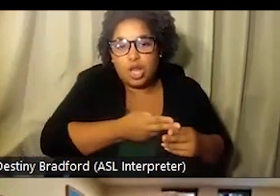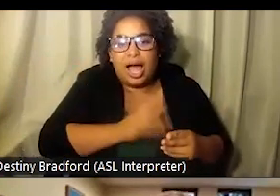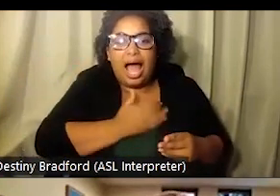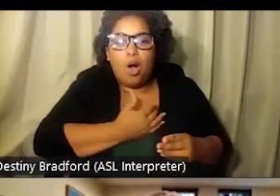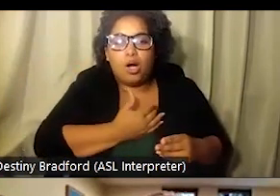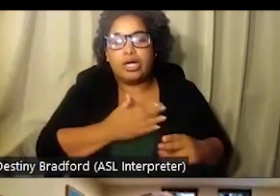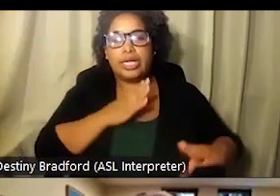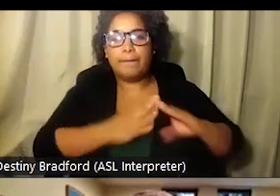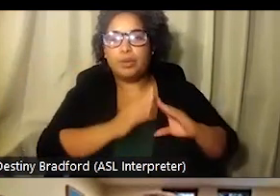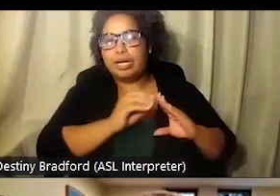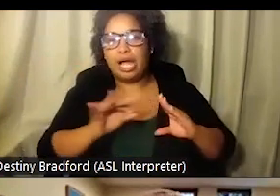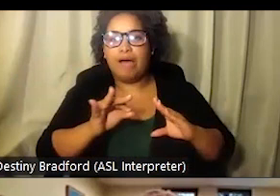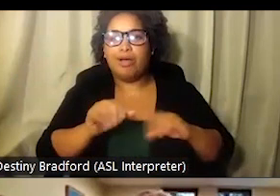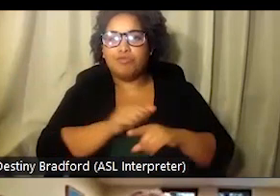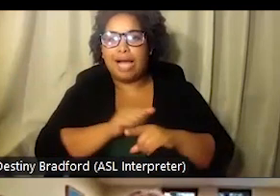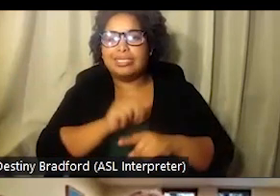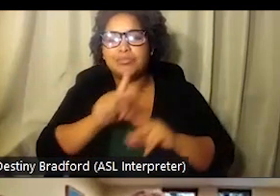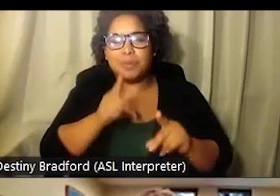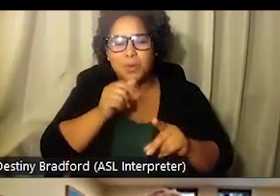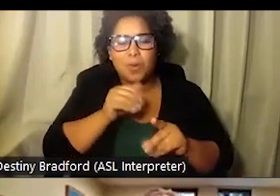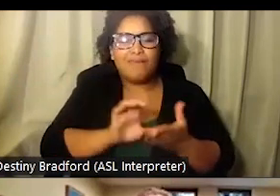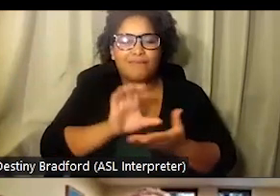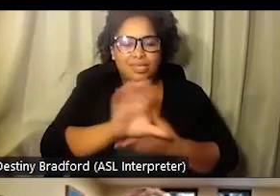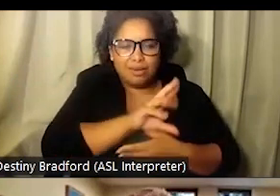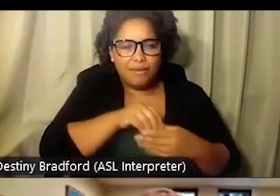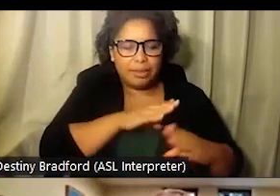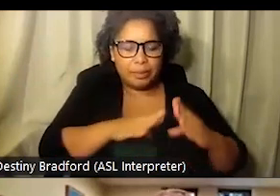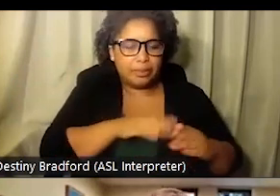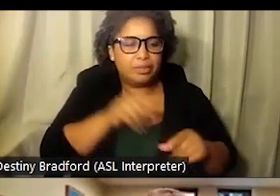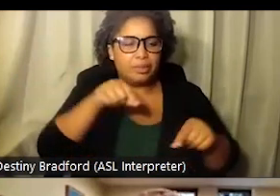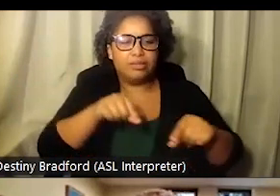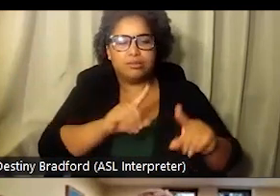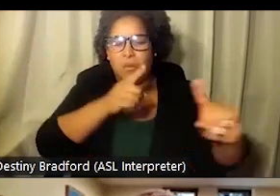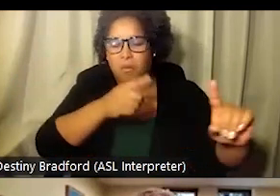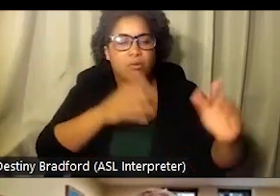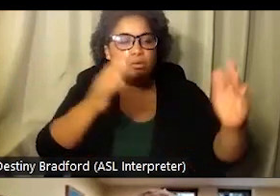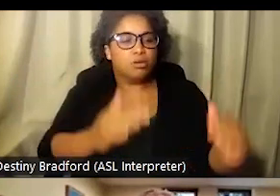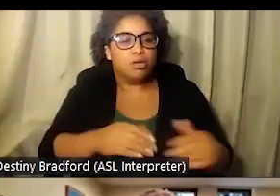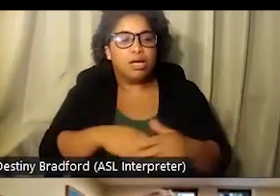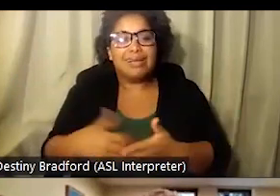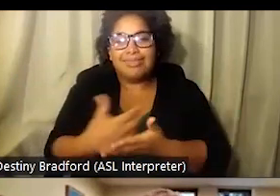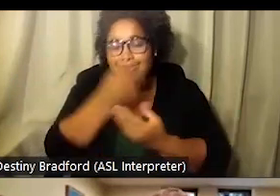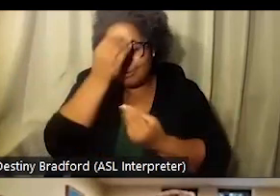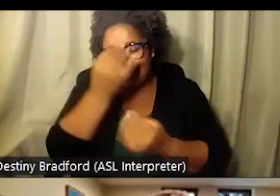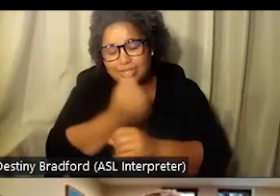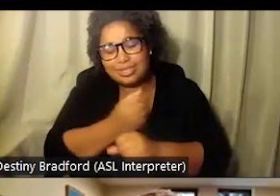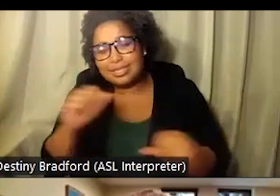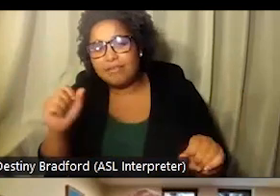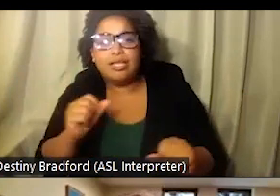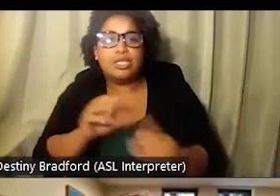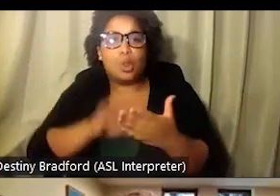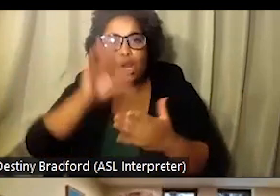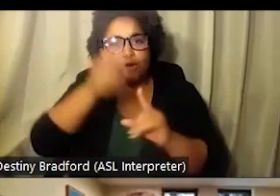Para poder entrar en esta práctica, ¿verdad? Uno puede compartir esos datos. Se puede compartir esos datos